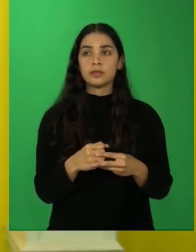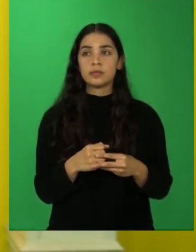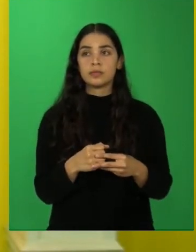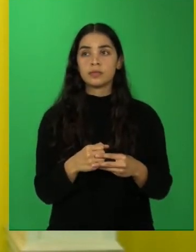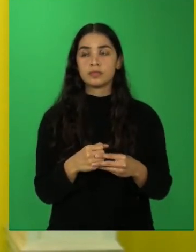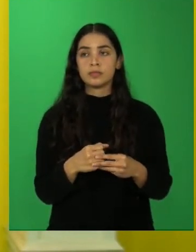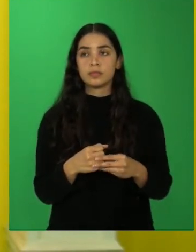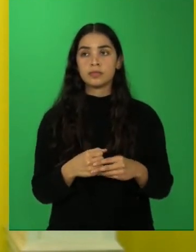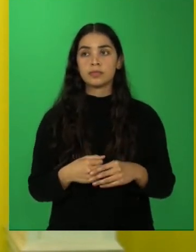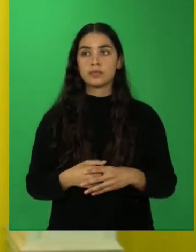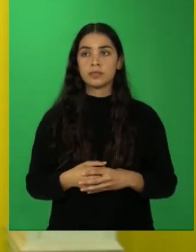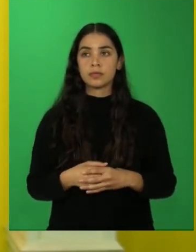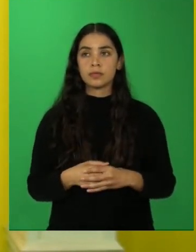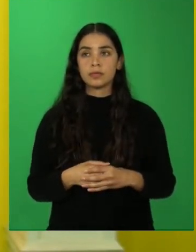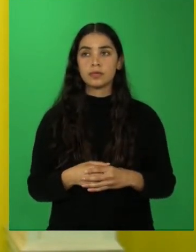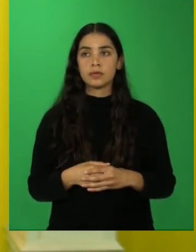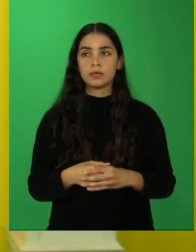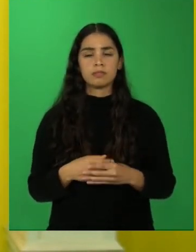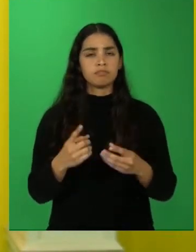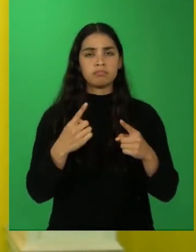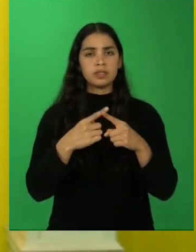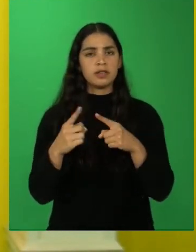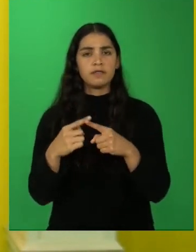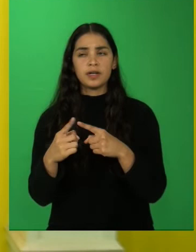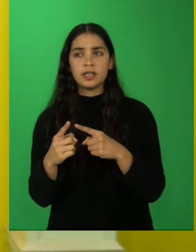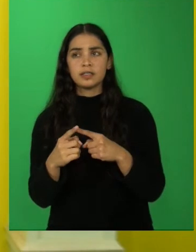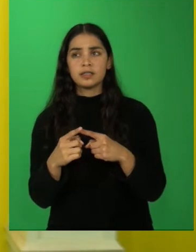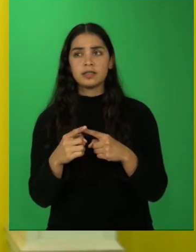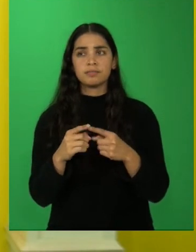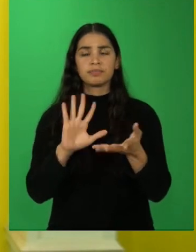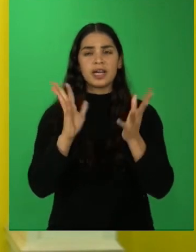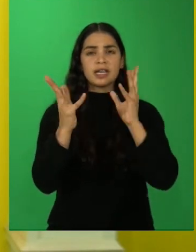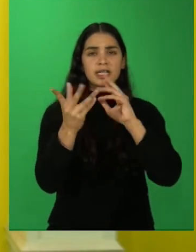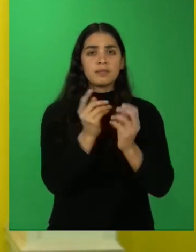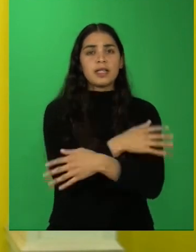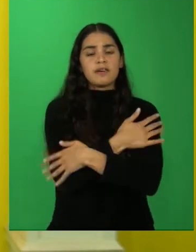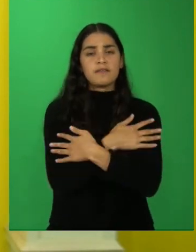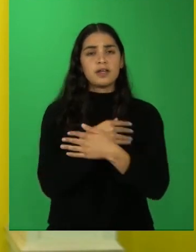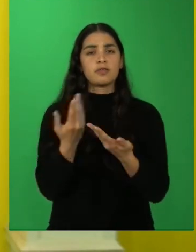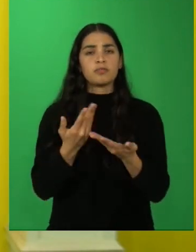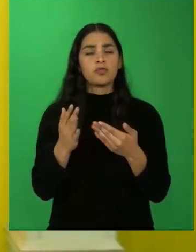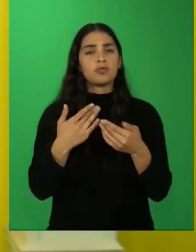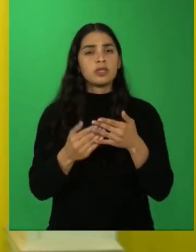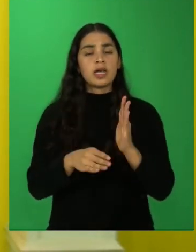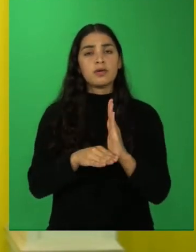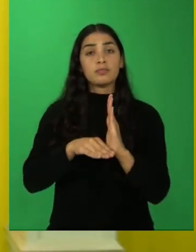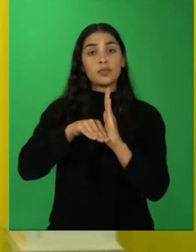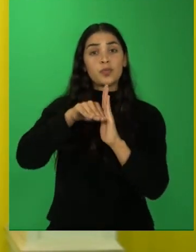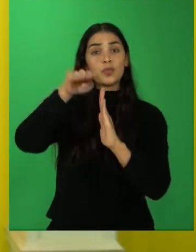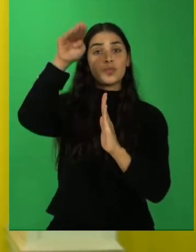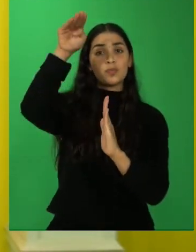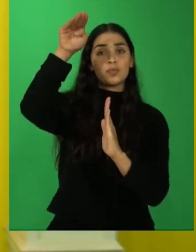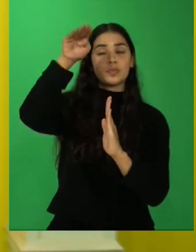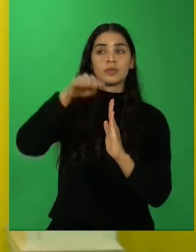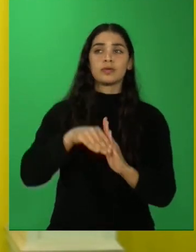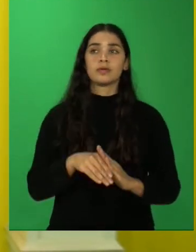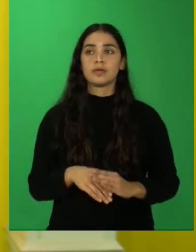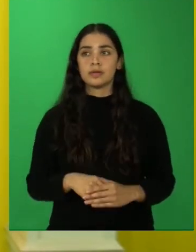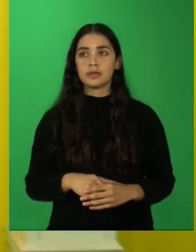tundra, climas polares, de frío en altura y de